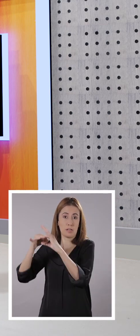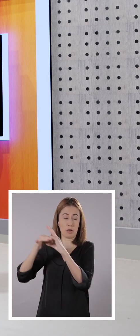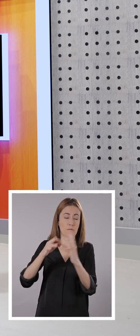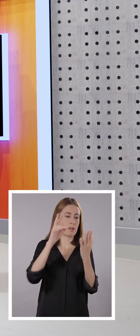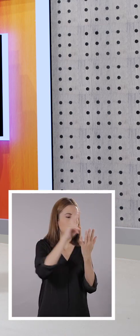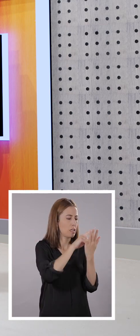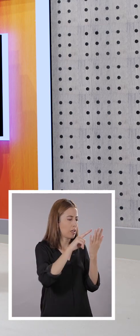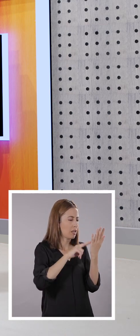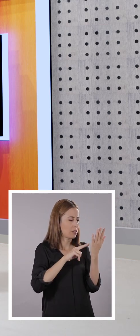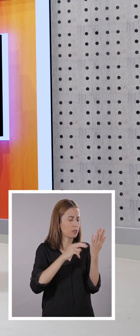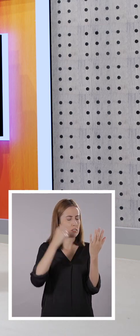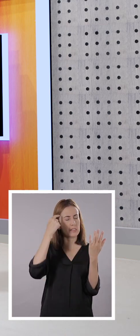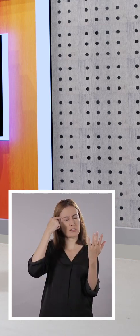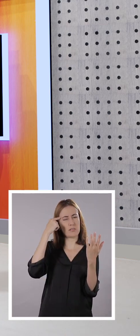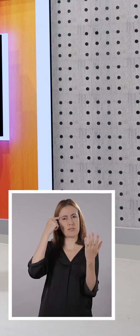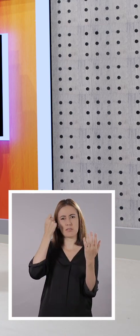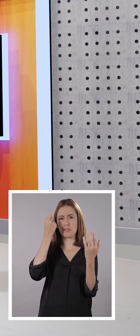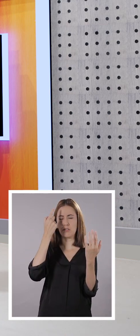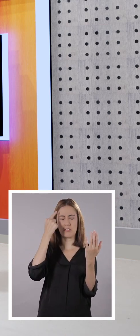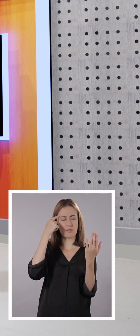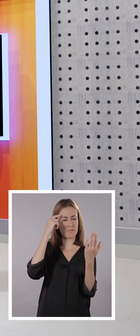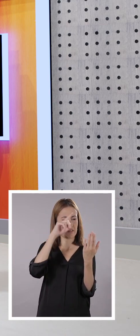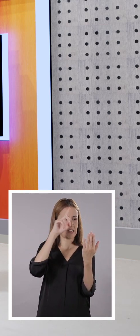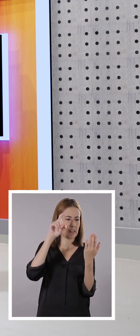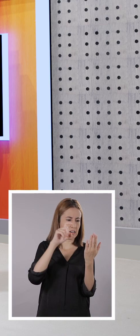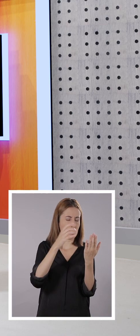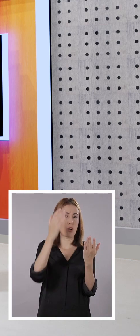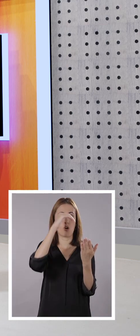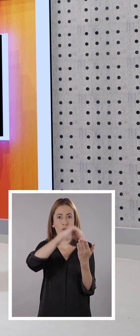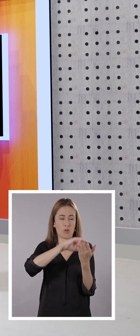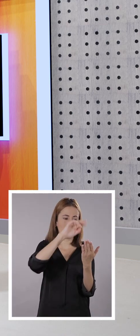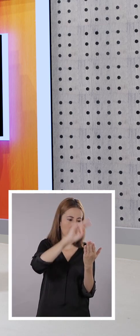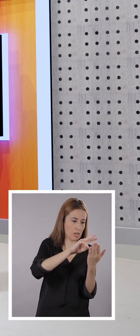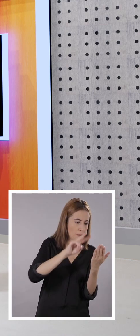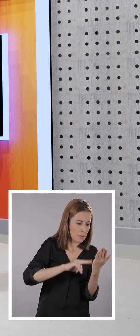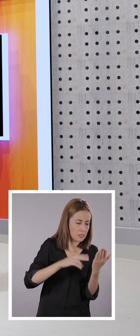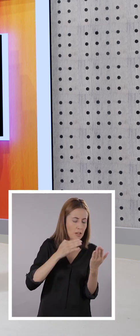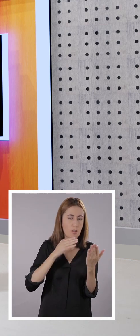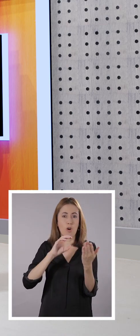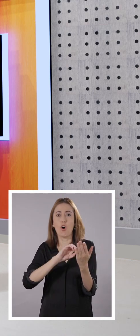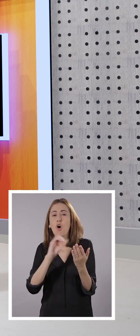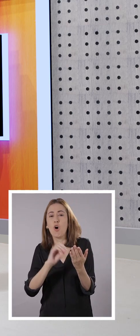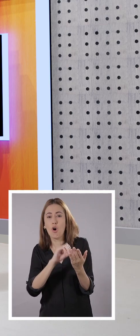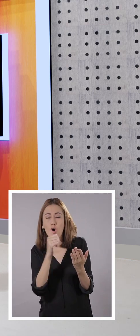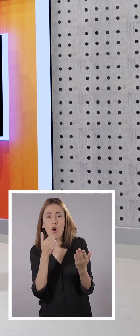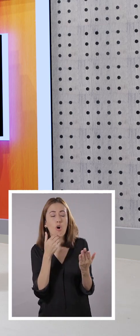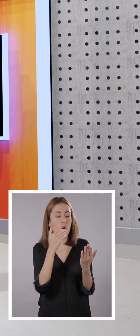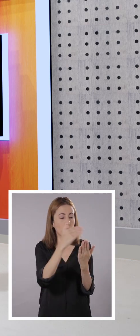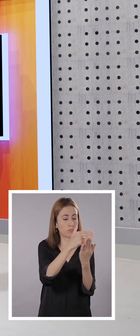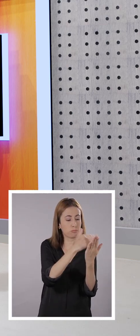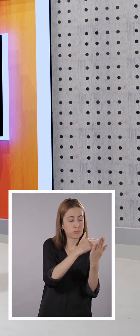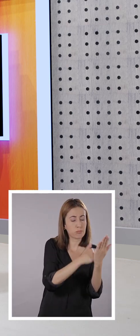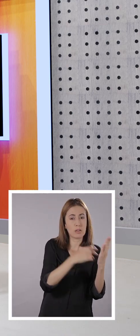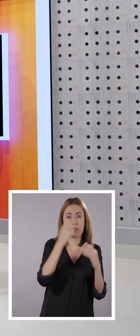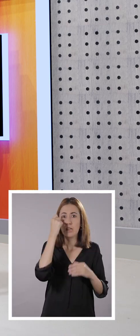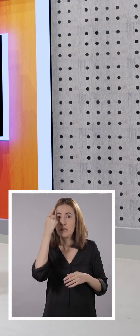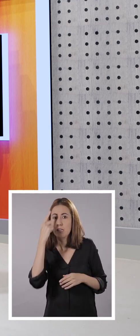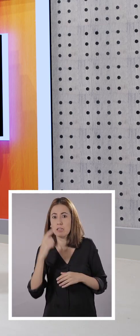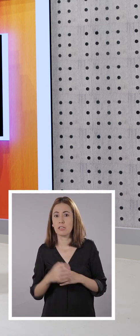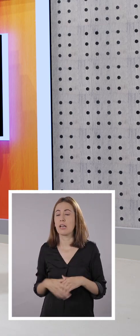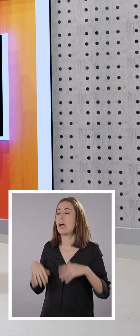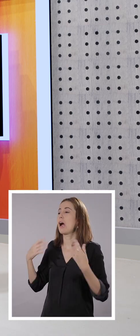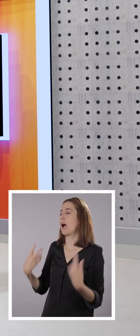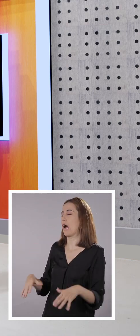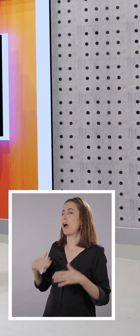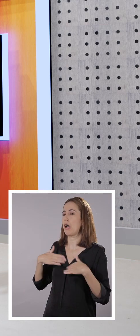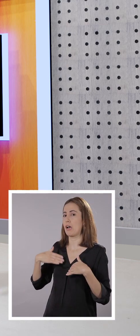en el aire. Entonces vamos a aprender que releer, que parafrasear, sirve muchísimo para comprender. Ah, yo pensé